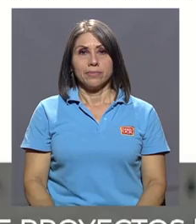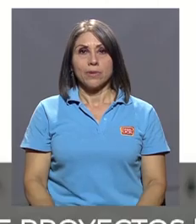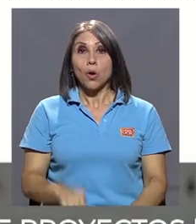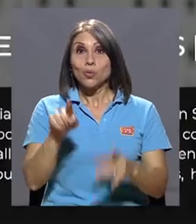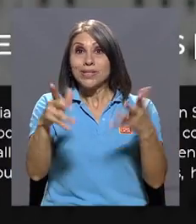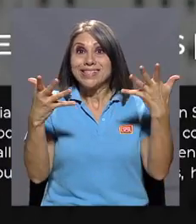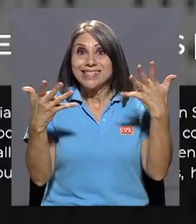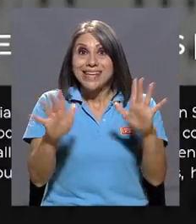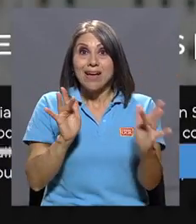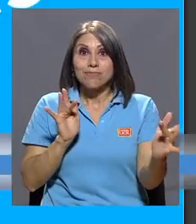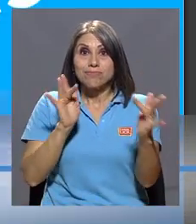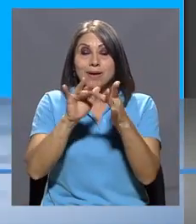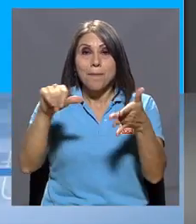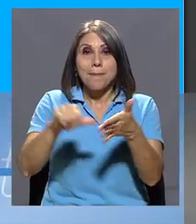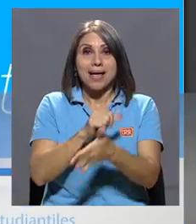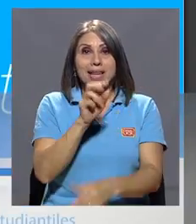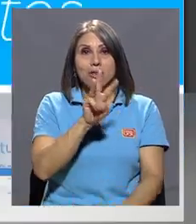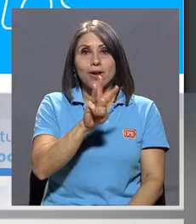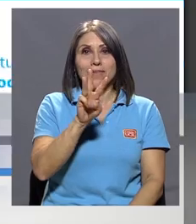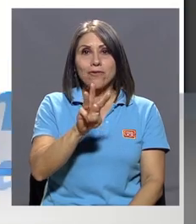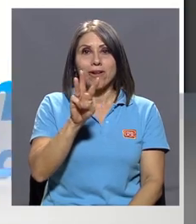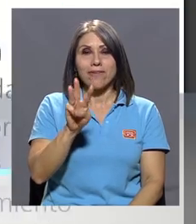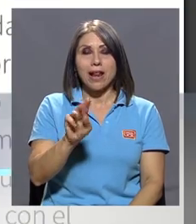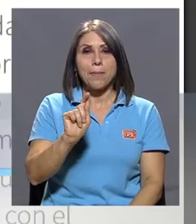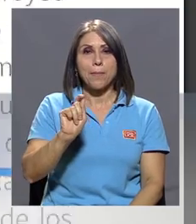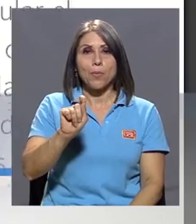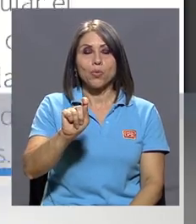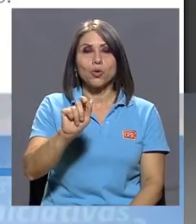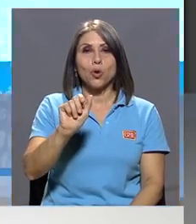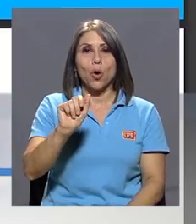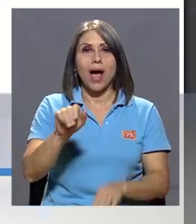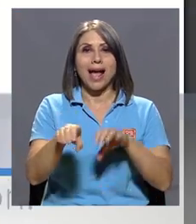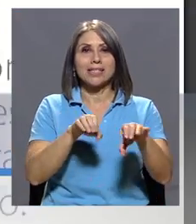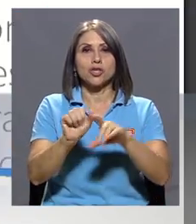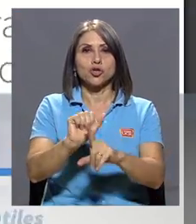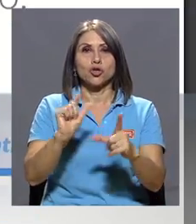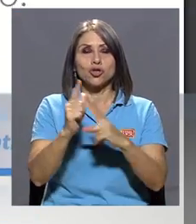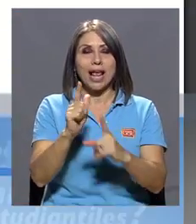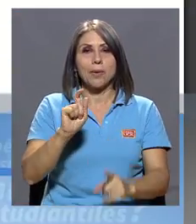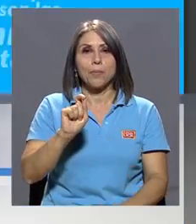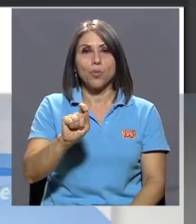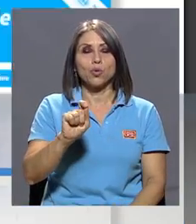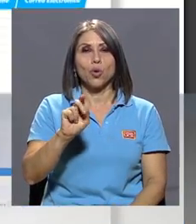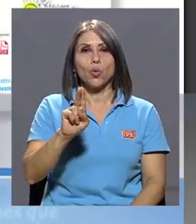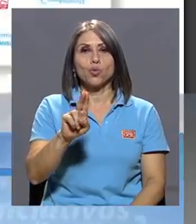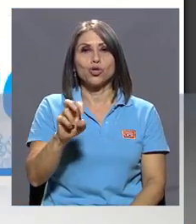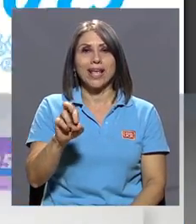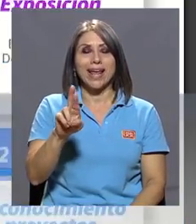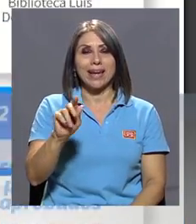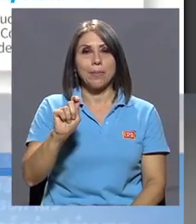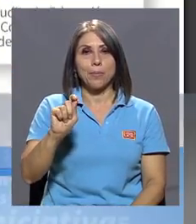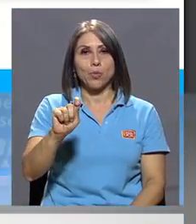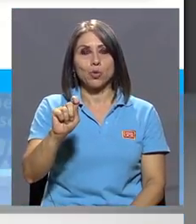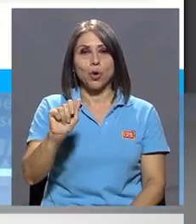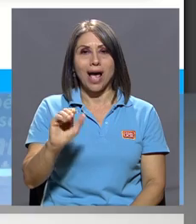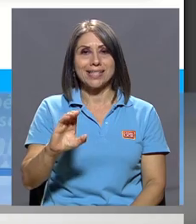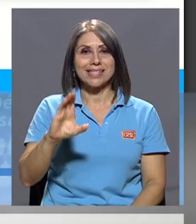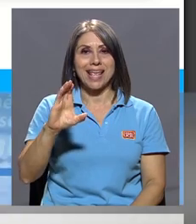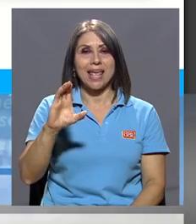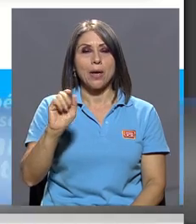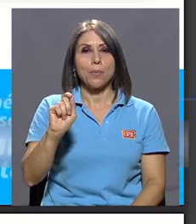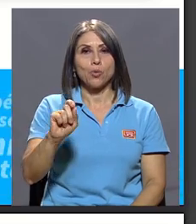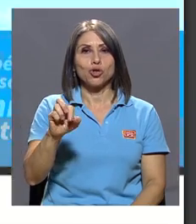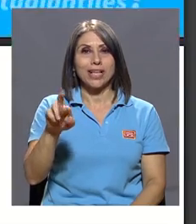Ingrese ya a la página www.accionsocial.ucr.ac.cr